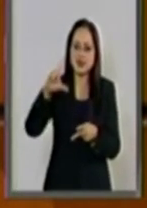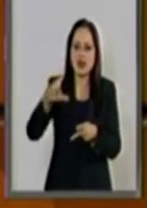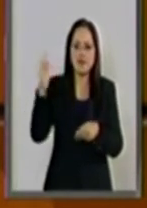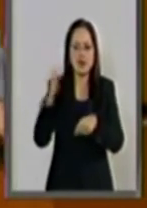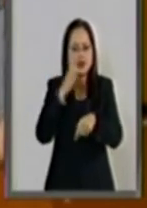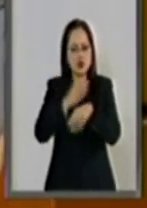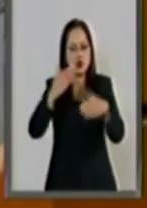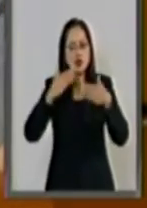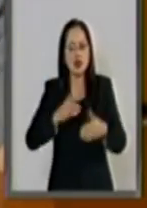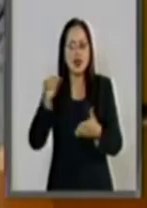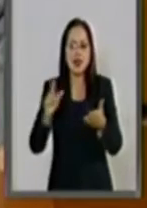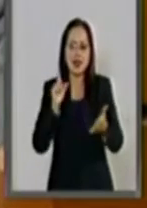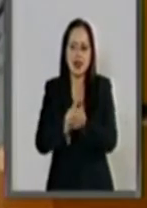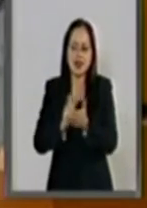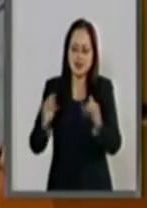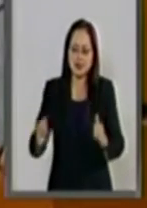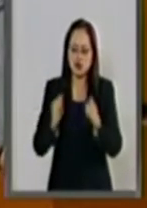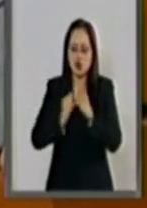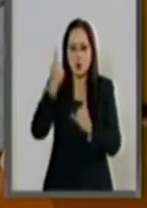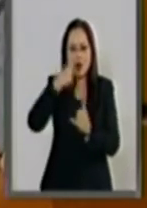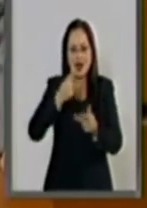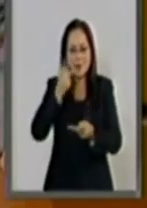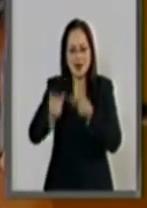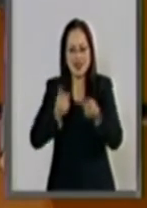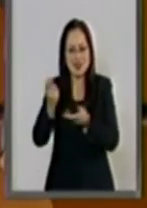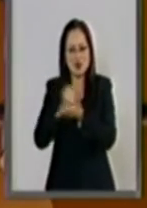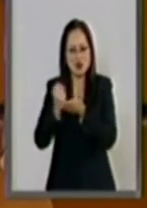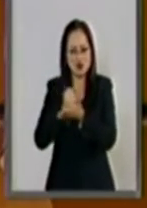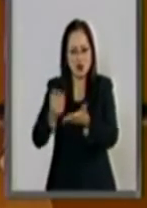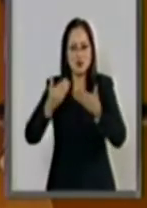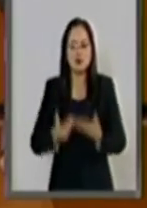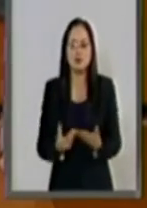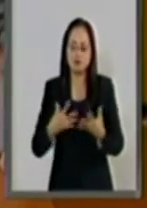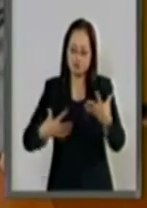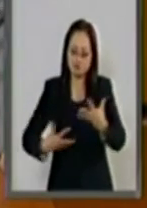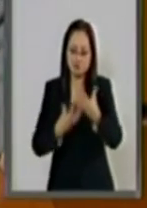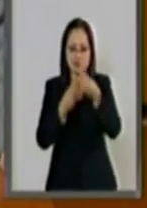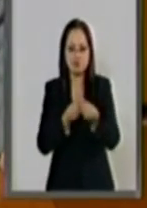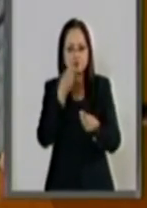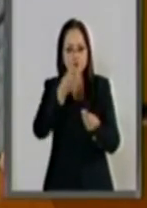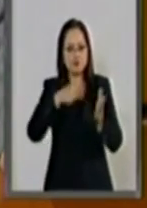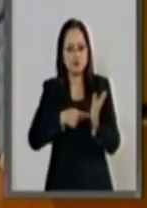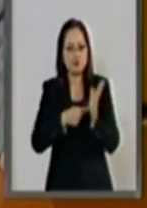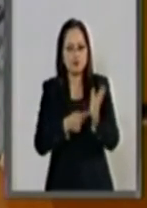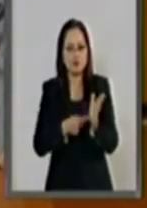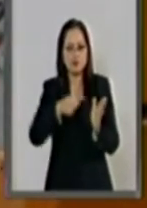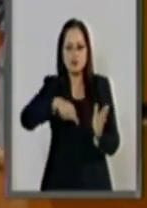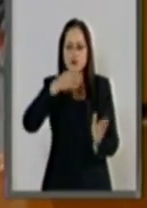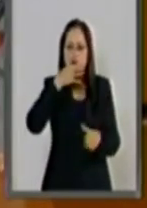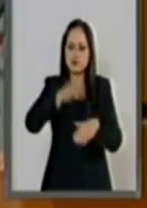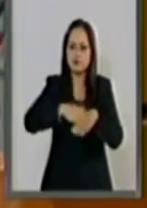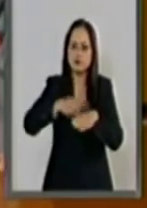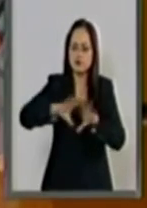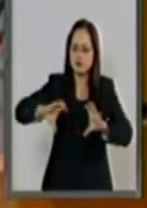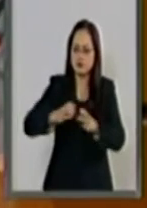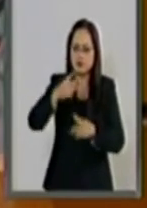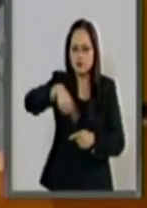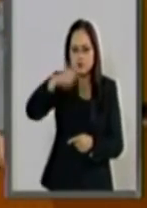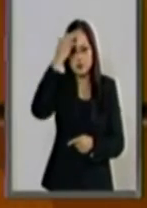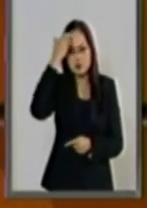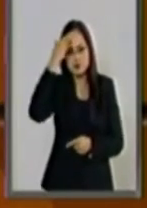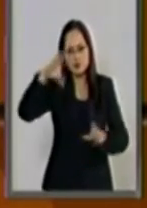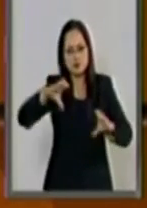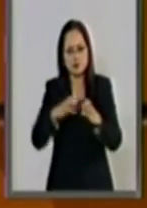la Ley de Instituciones de Crédito, lo que se ha dado en llamar y que todos conocemos